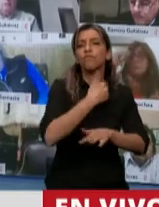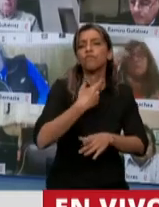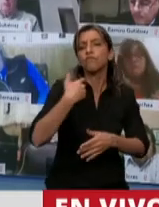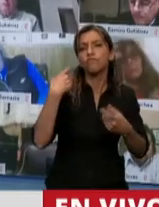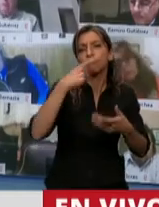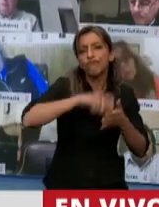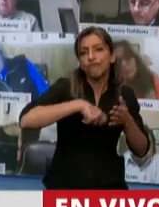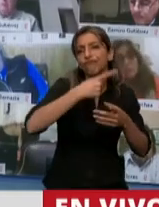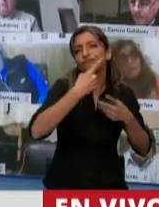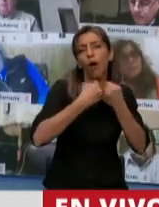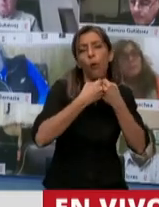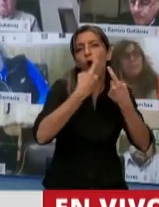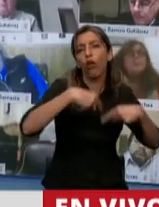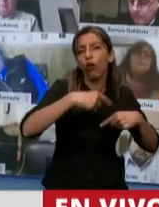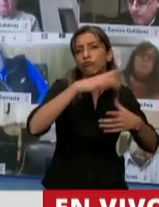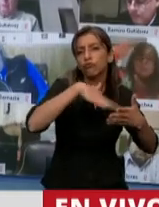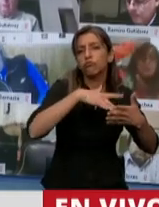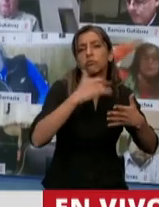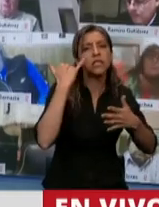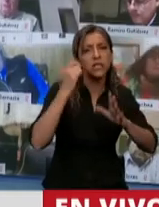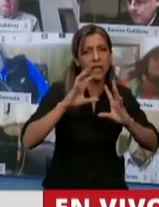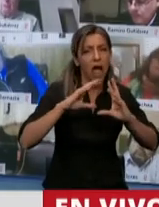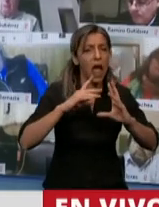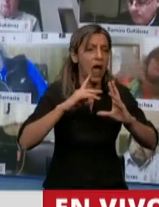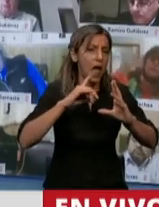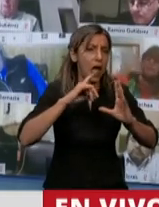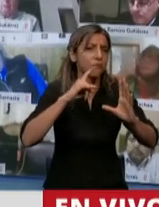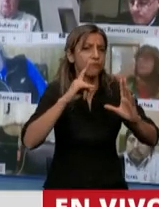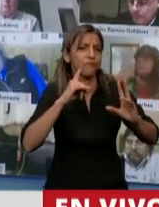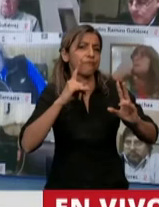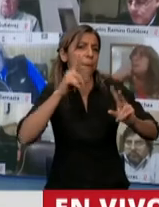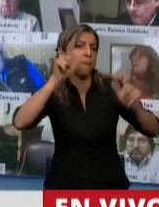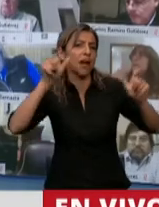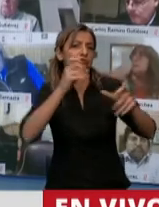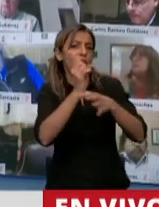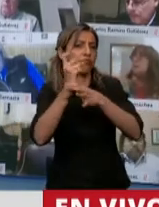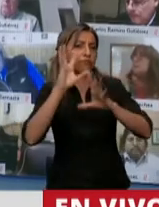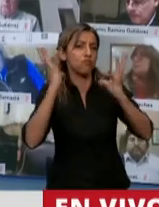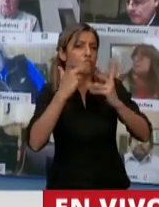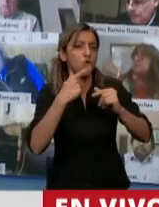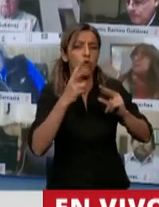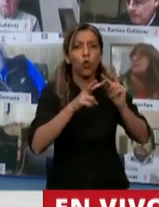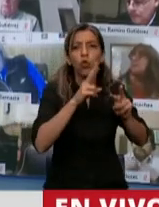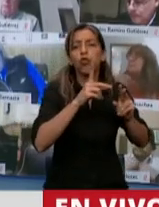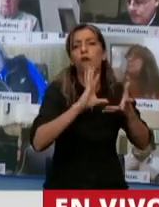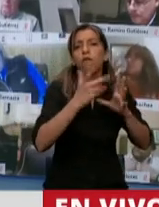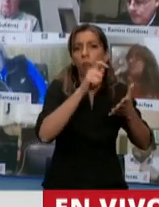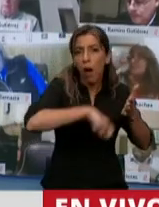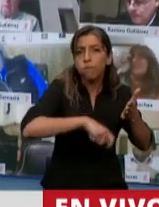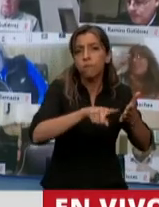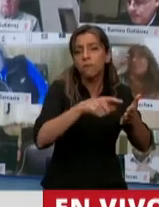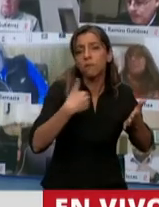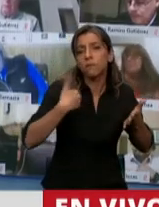literatura de analistas, tanto nacionales como internacionales, marcan claramente no solamente lo que Argentina